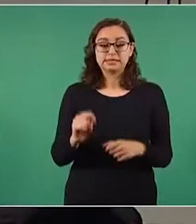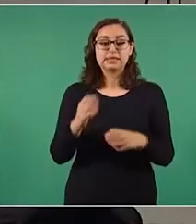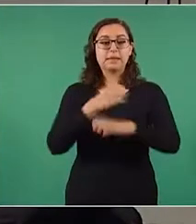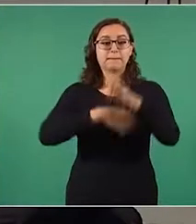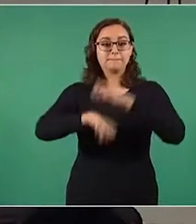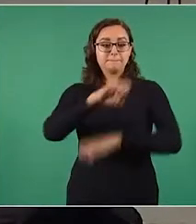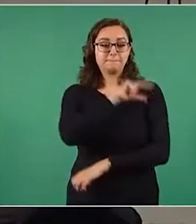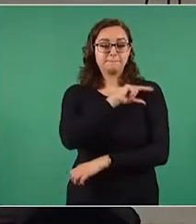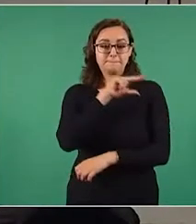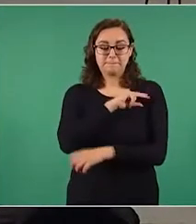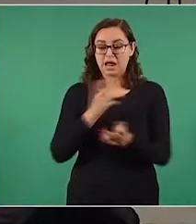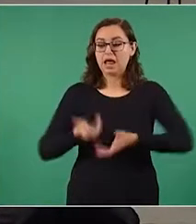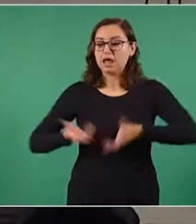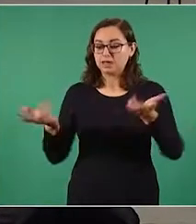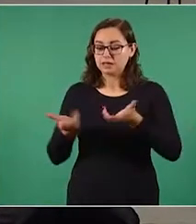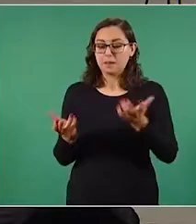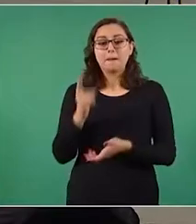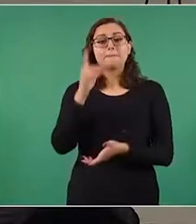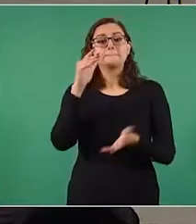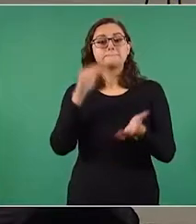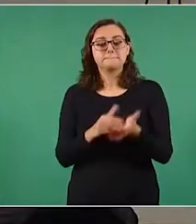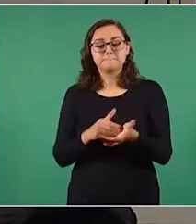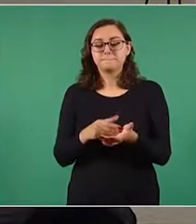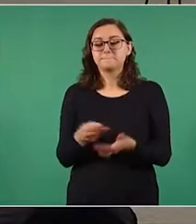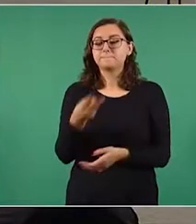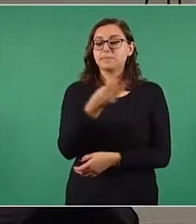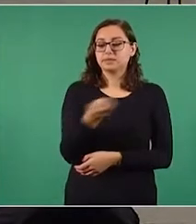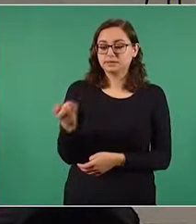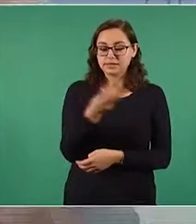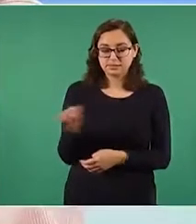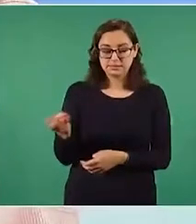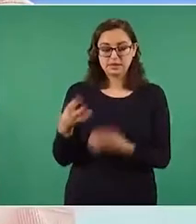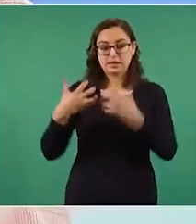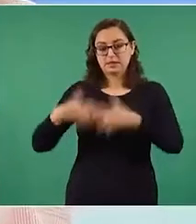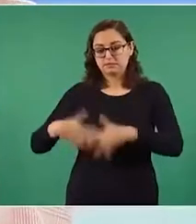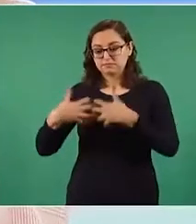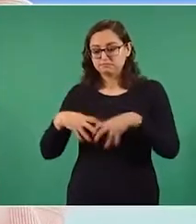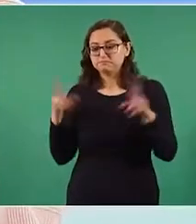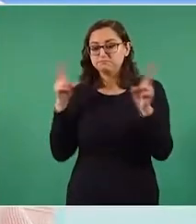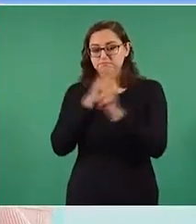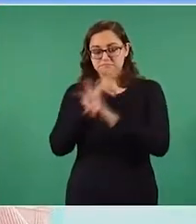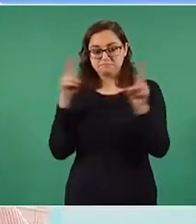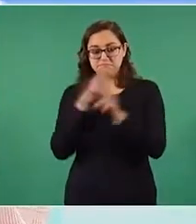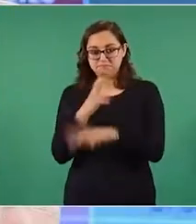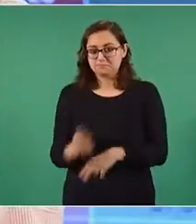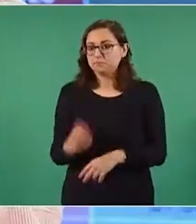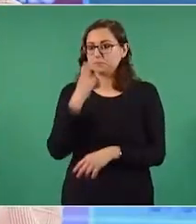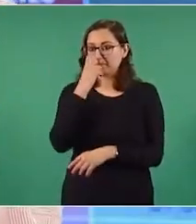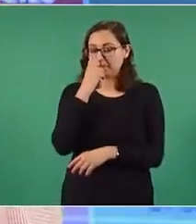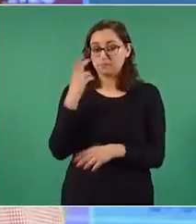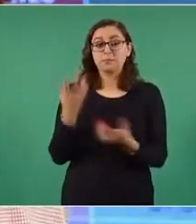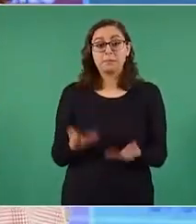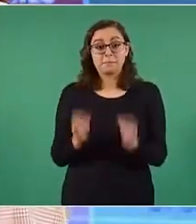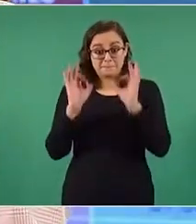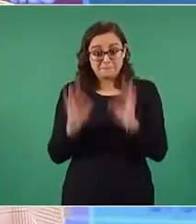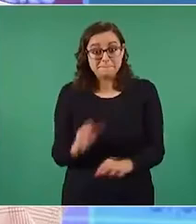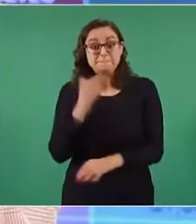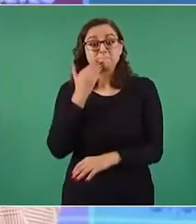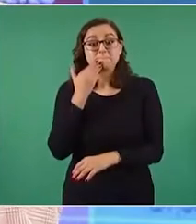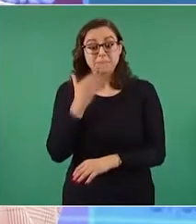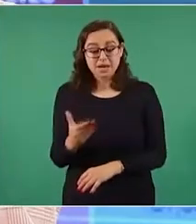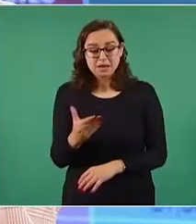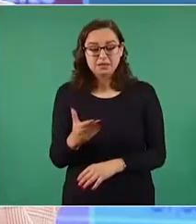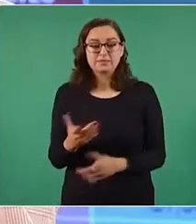fabricó mil 300 ventiladores GATSI y EGECAT, y tan funcionan que, por ejemplo, se distribuyeron